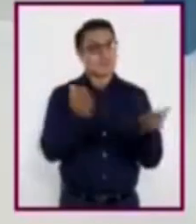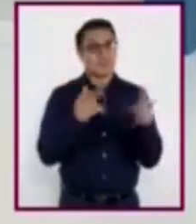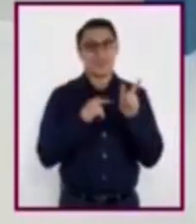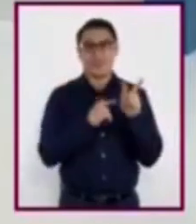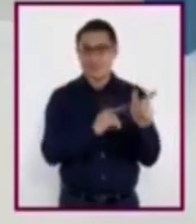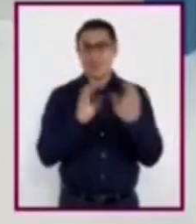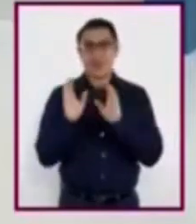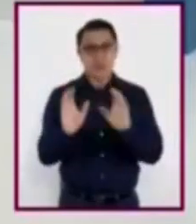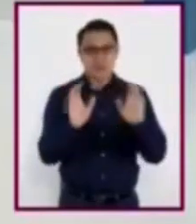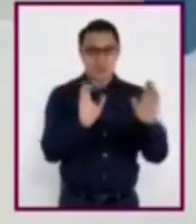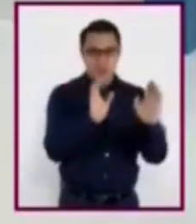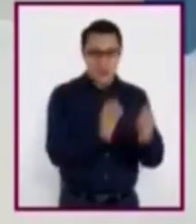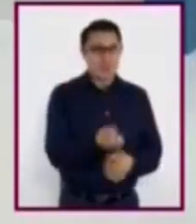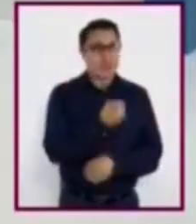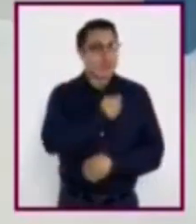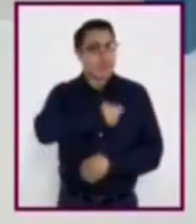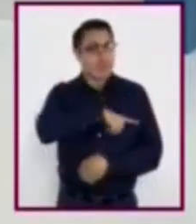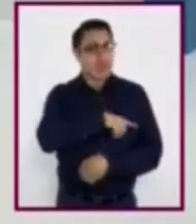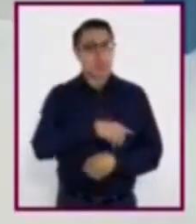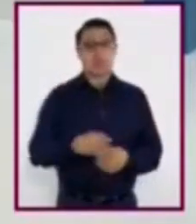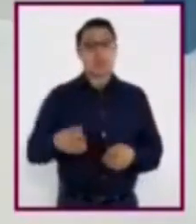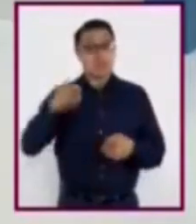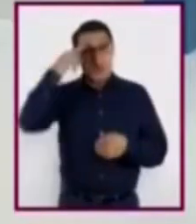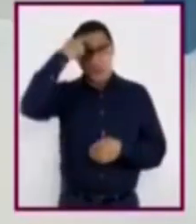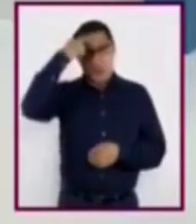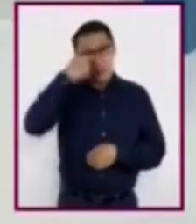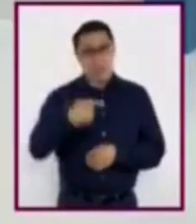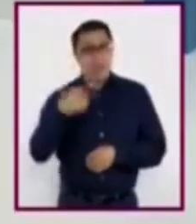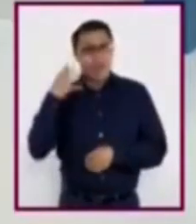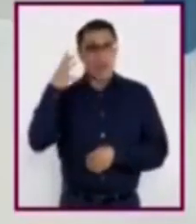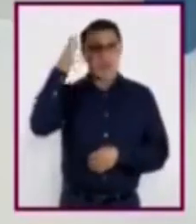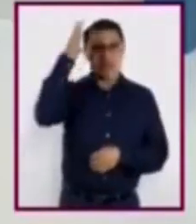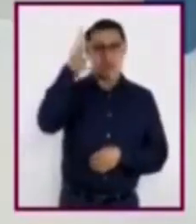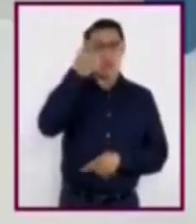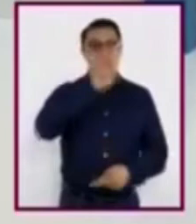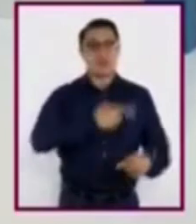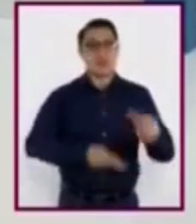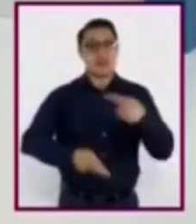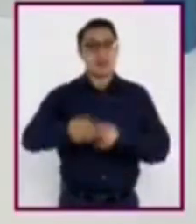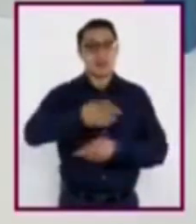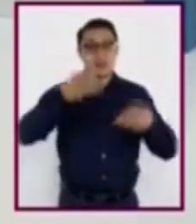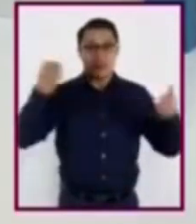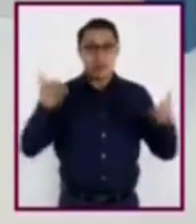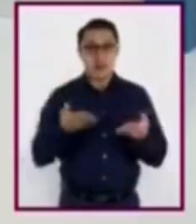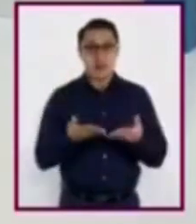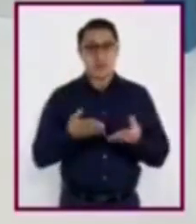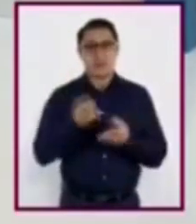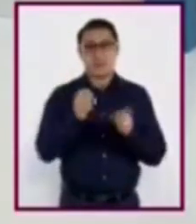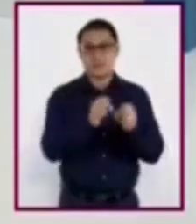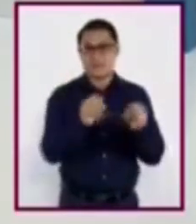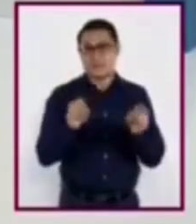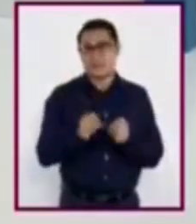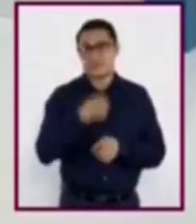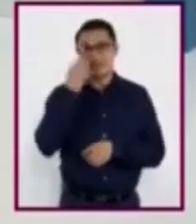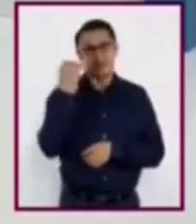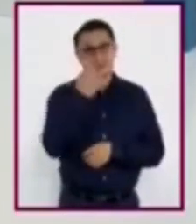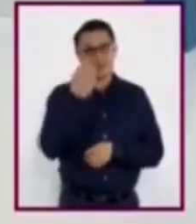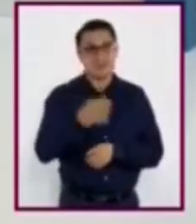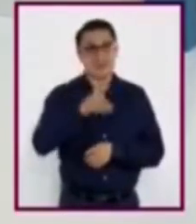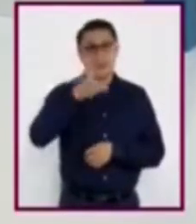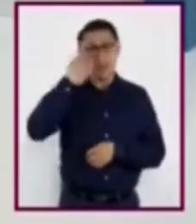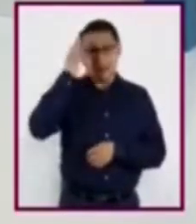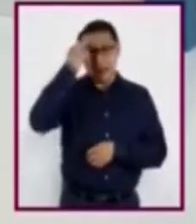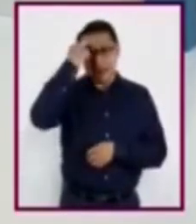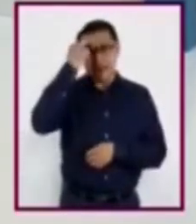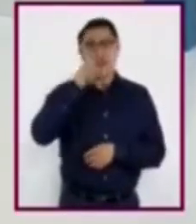mi libertad. El lavado frecuente de manos